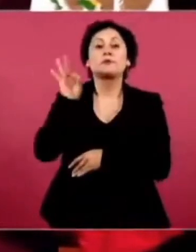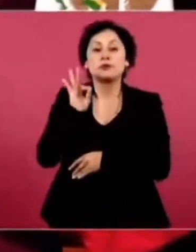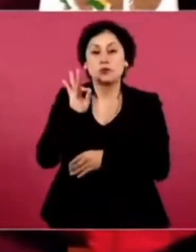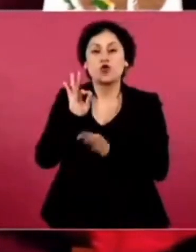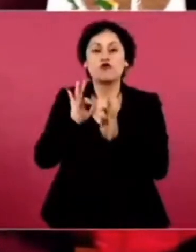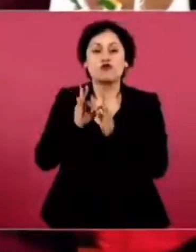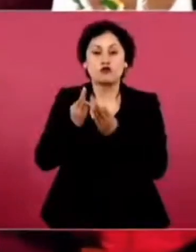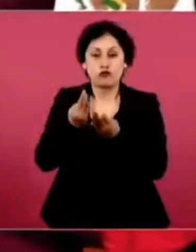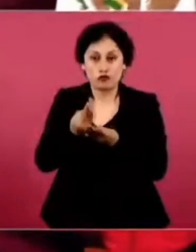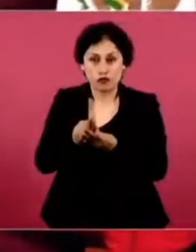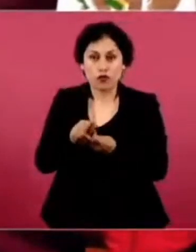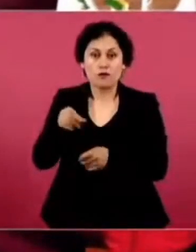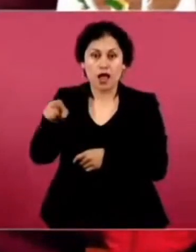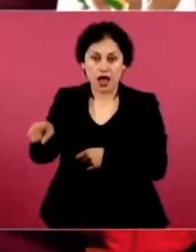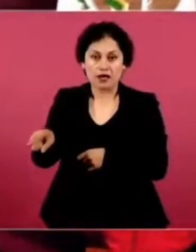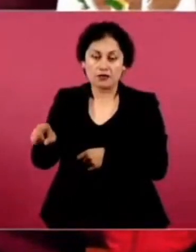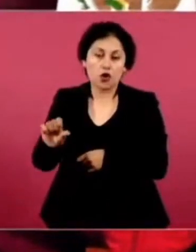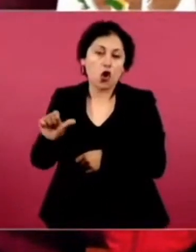Dependen del pueblo.